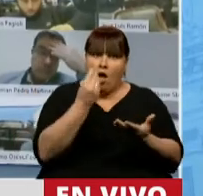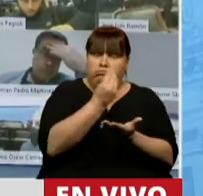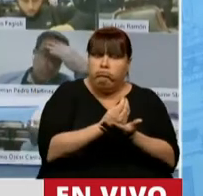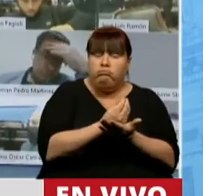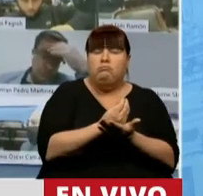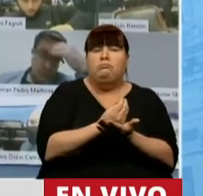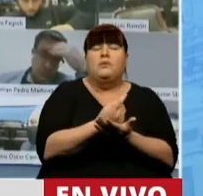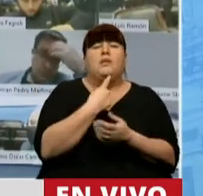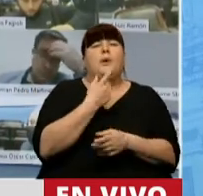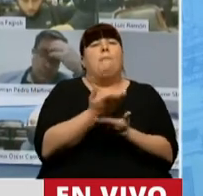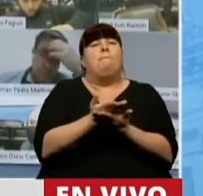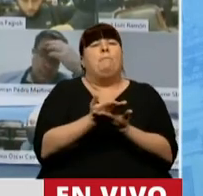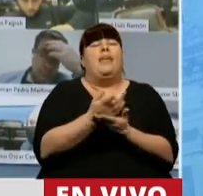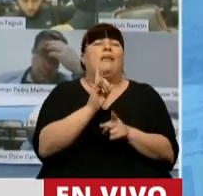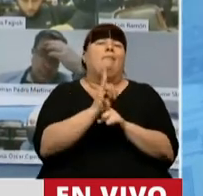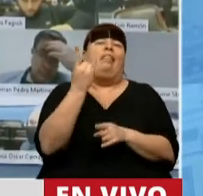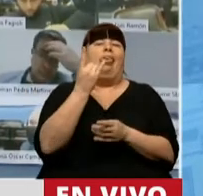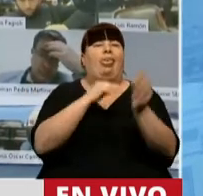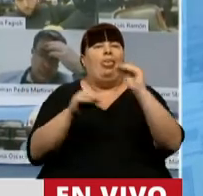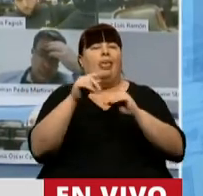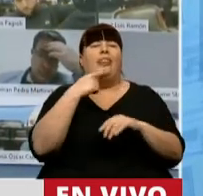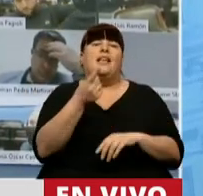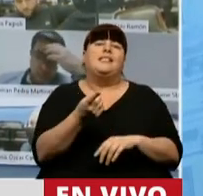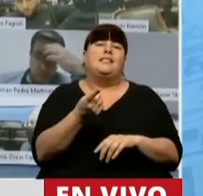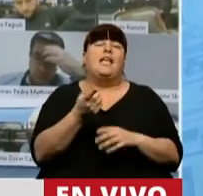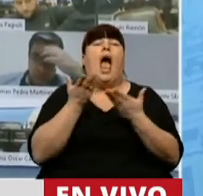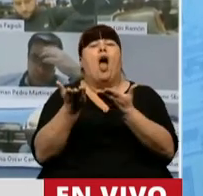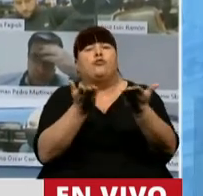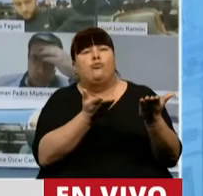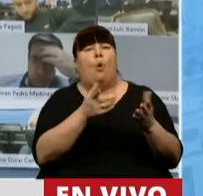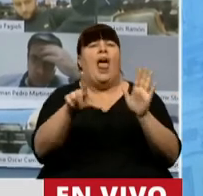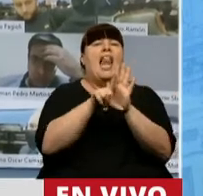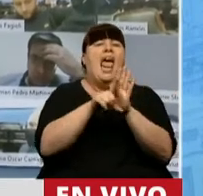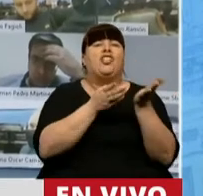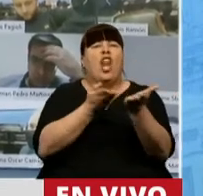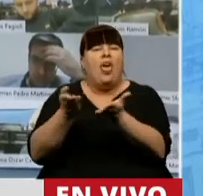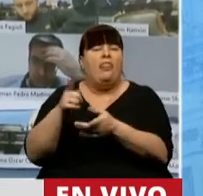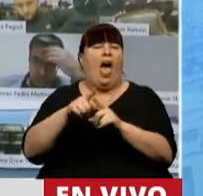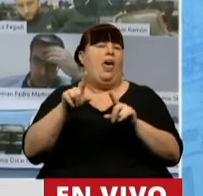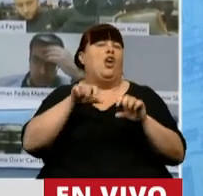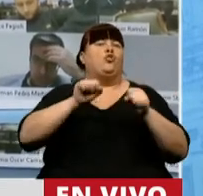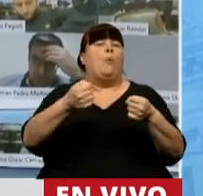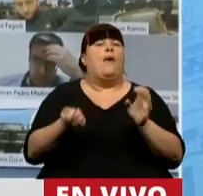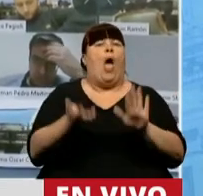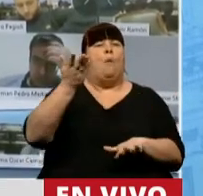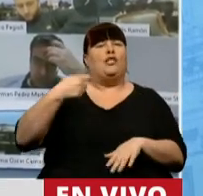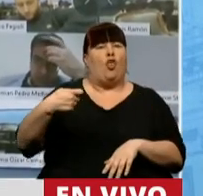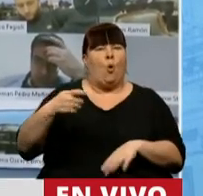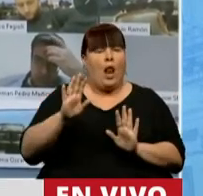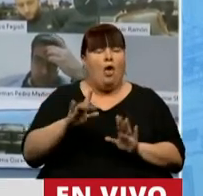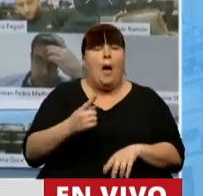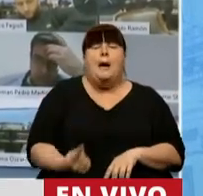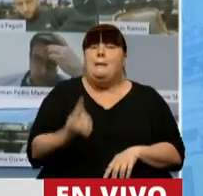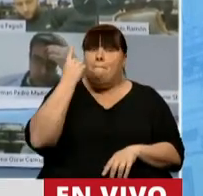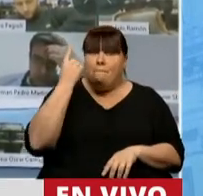el falso, hace el falso planteo de la solidaridad, ley de solidaridad y suspende la movilidad, que por primera